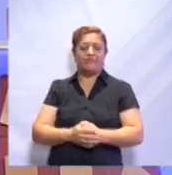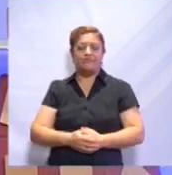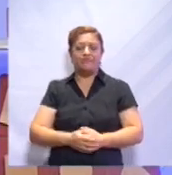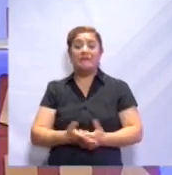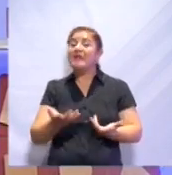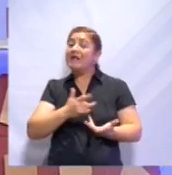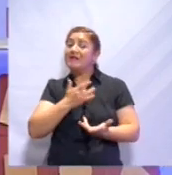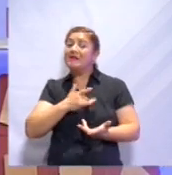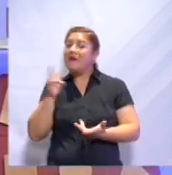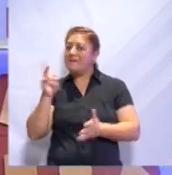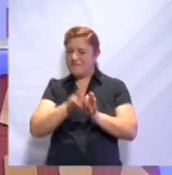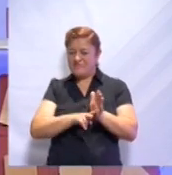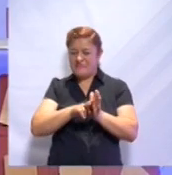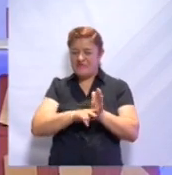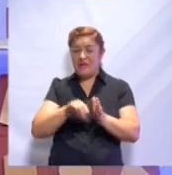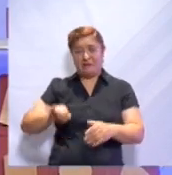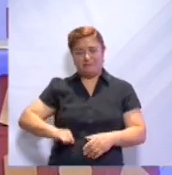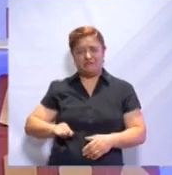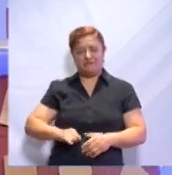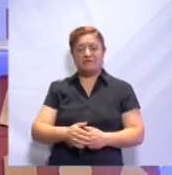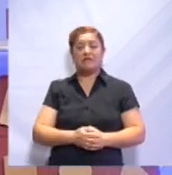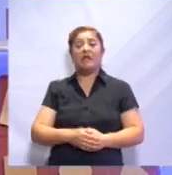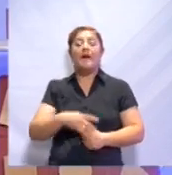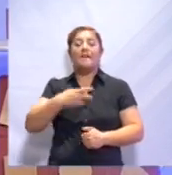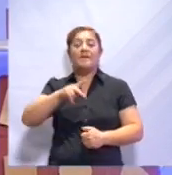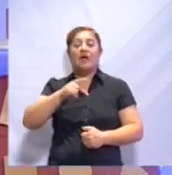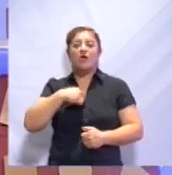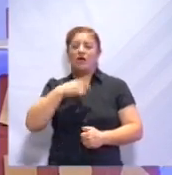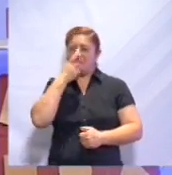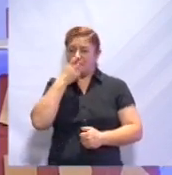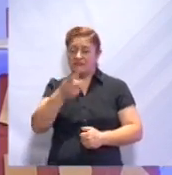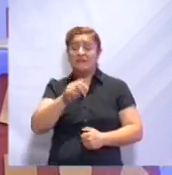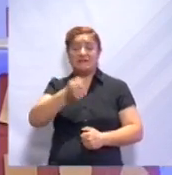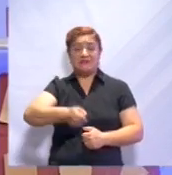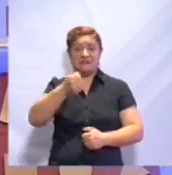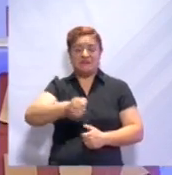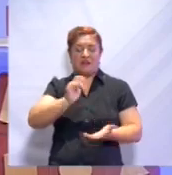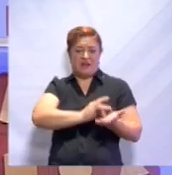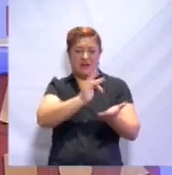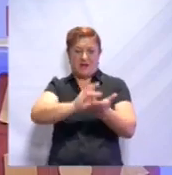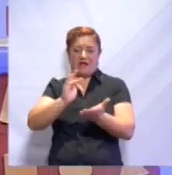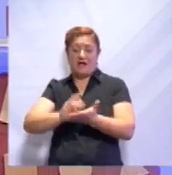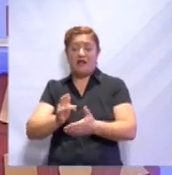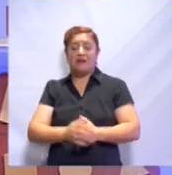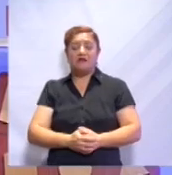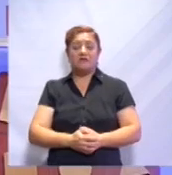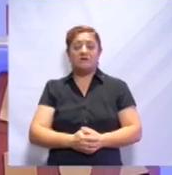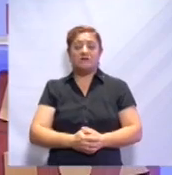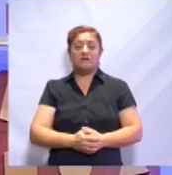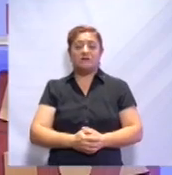Interesante, ¿verdad? Pero antes de seguir con nuestro tema, queremos agradecer los saludos que nos acaban de llegar directamente a través de nuestras redes sociales.